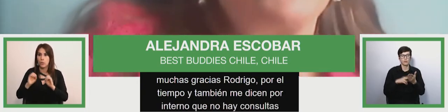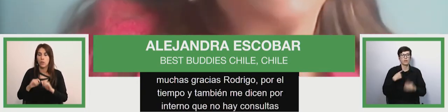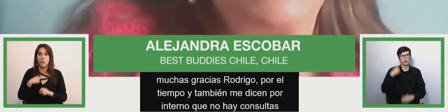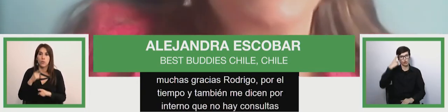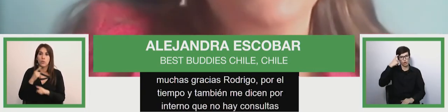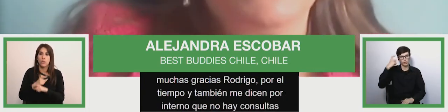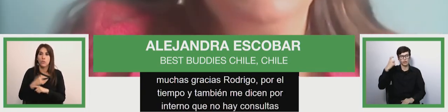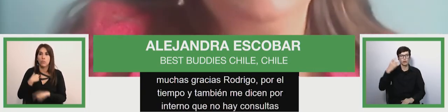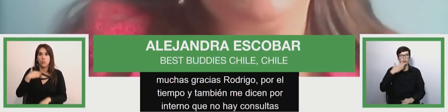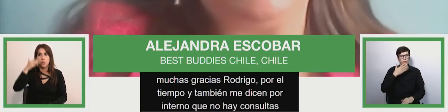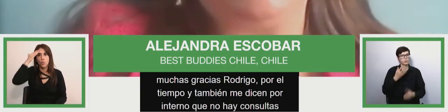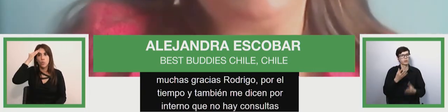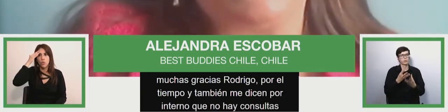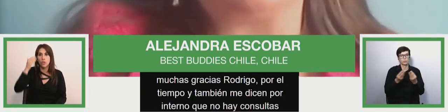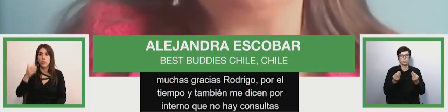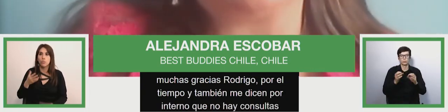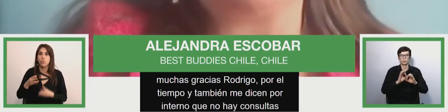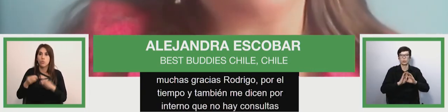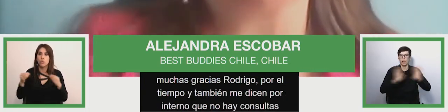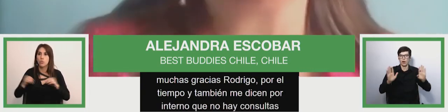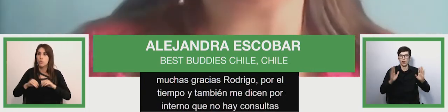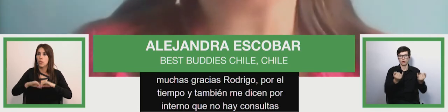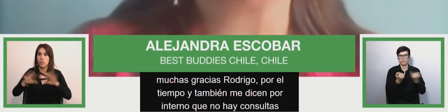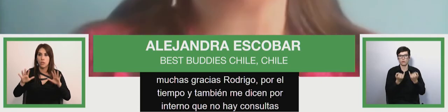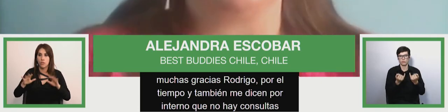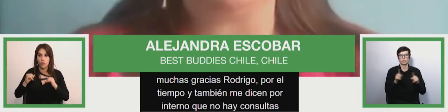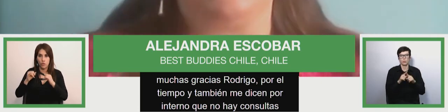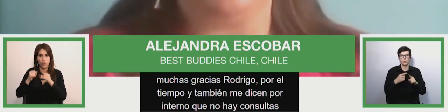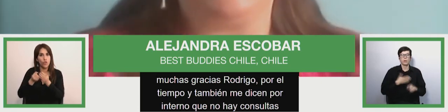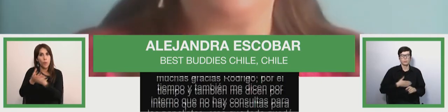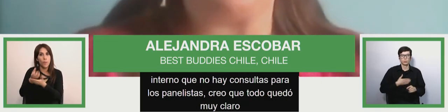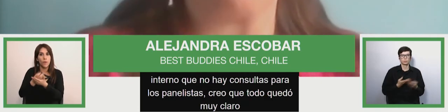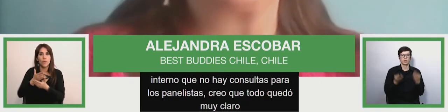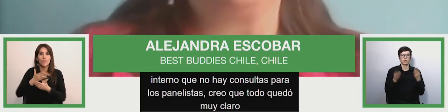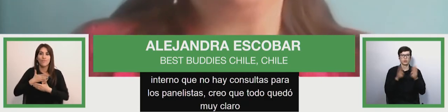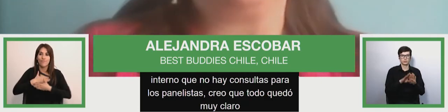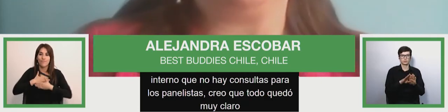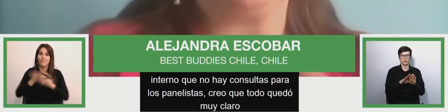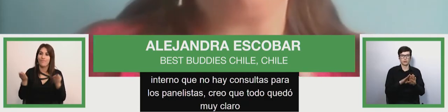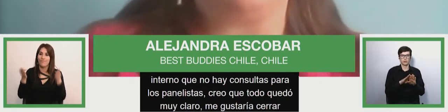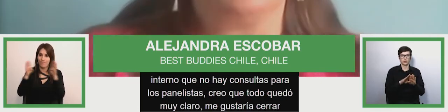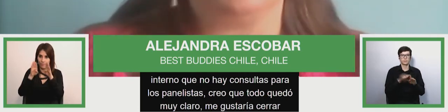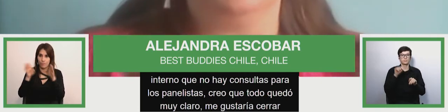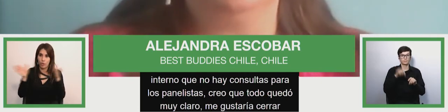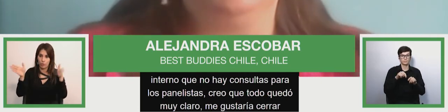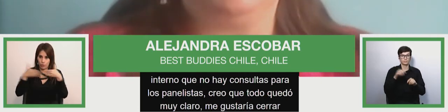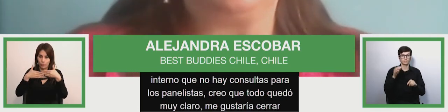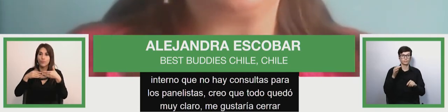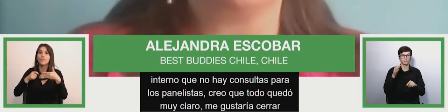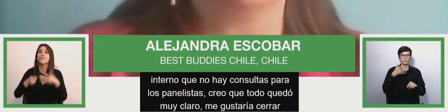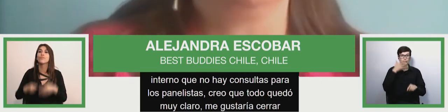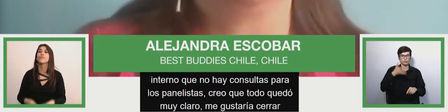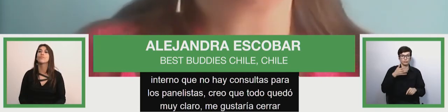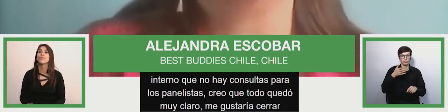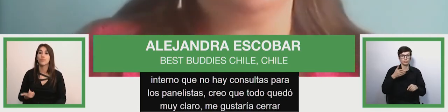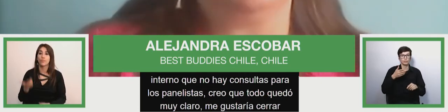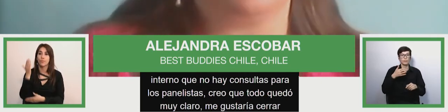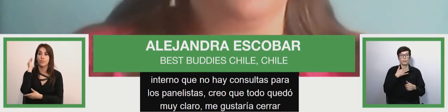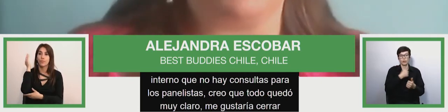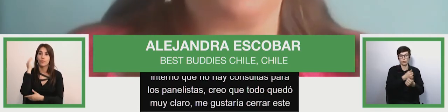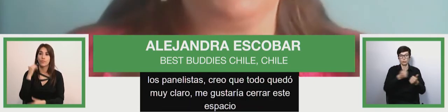quedó muy claro así que igual me gustaría cerrar este espacio en que todo lo